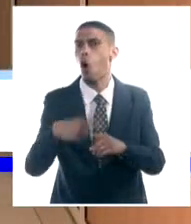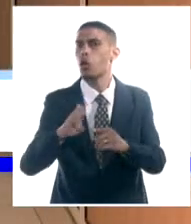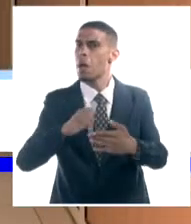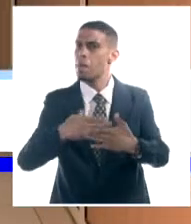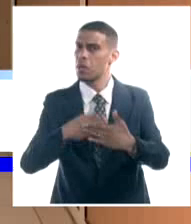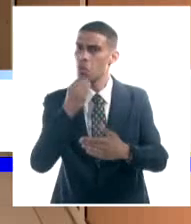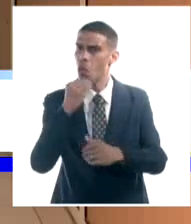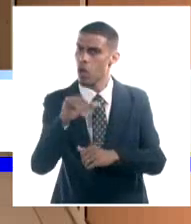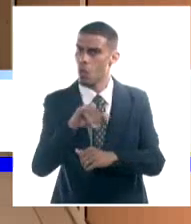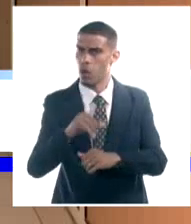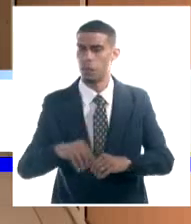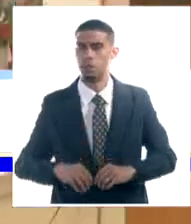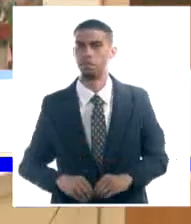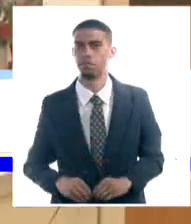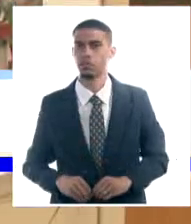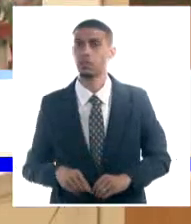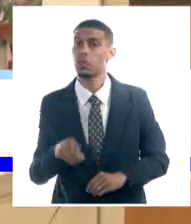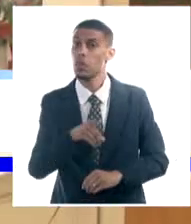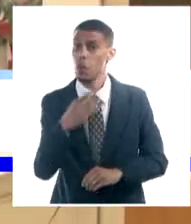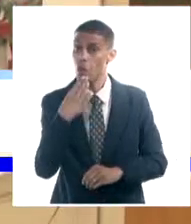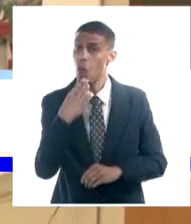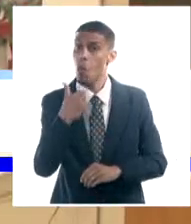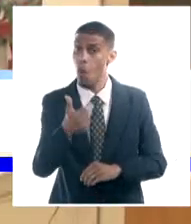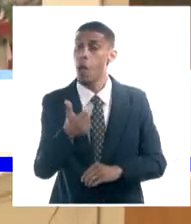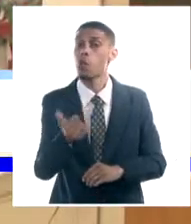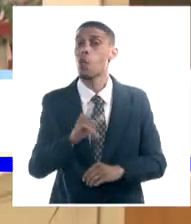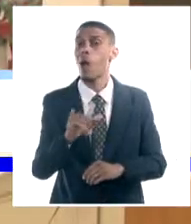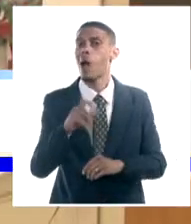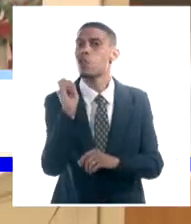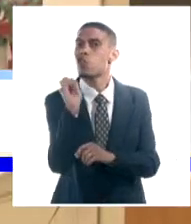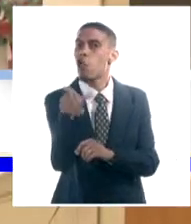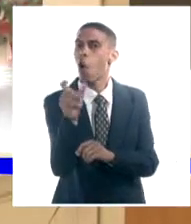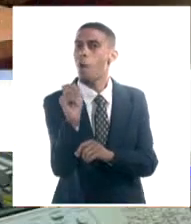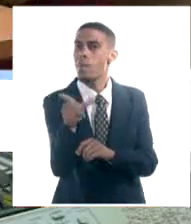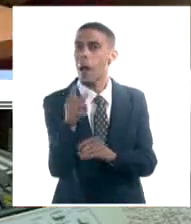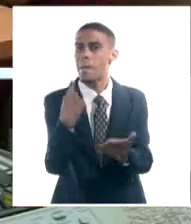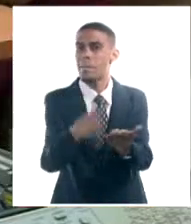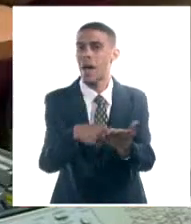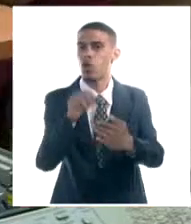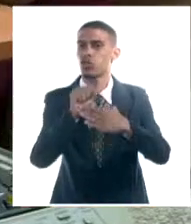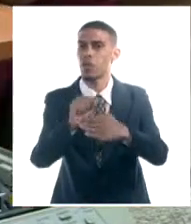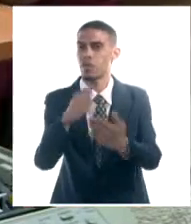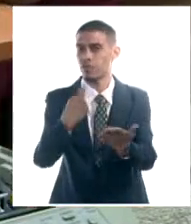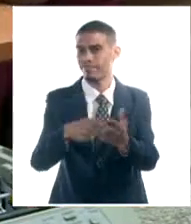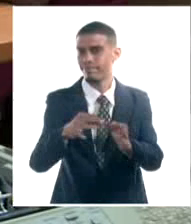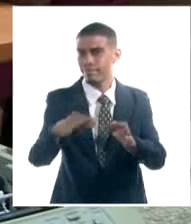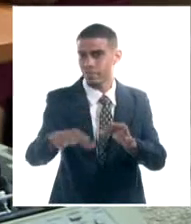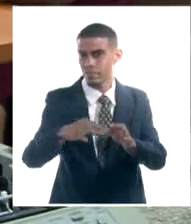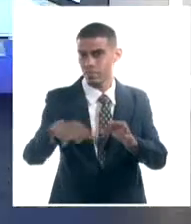venta. El beneficio aplica a las compras o pagos de servicios en pesos cubanos.